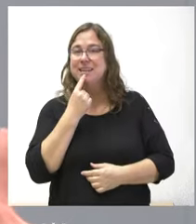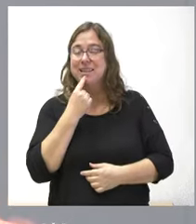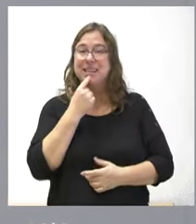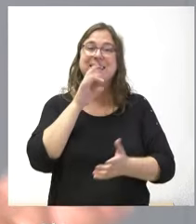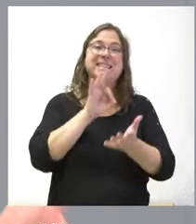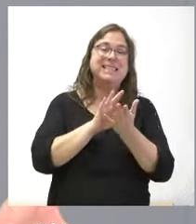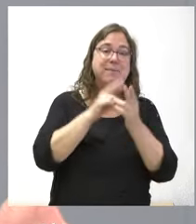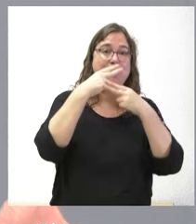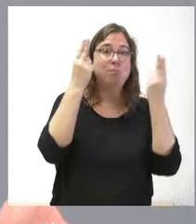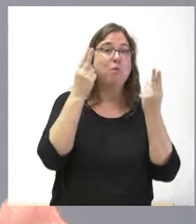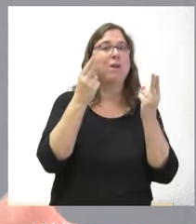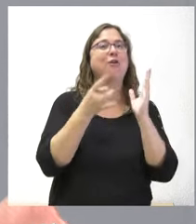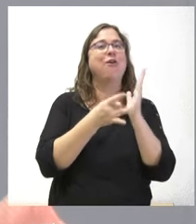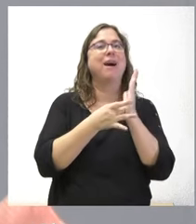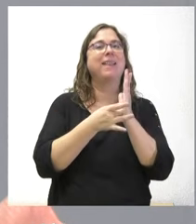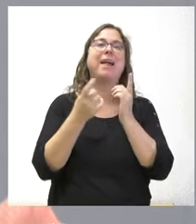públicos de calidad hay que subir impuestos